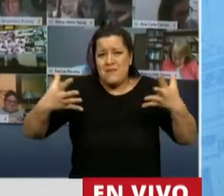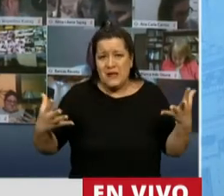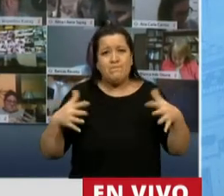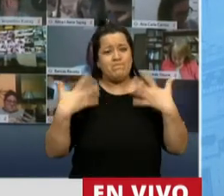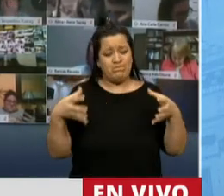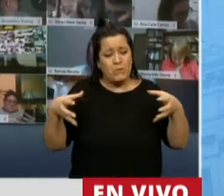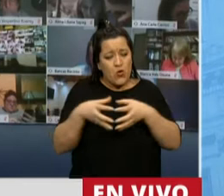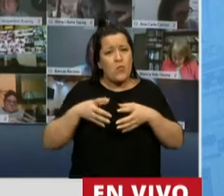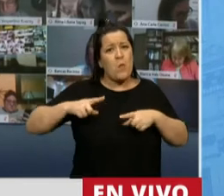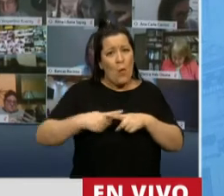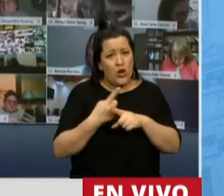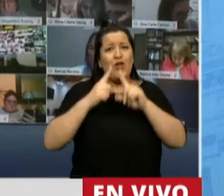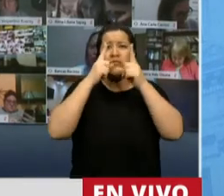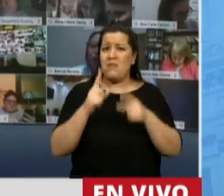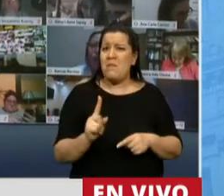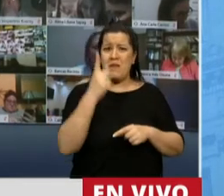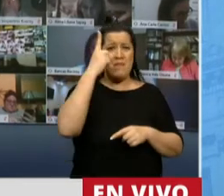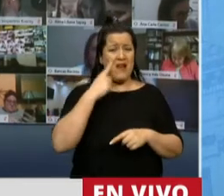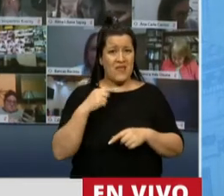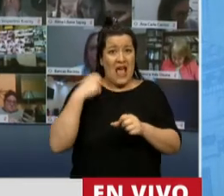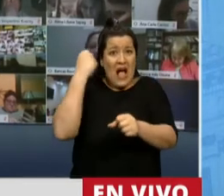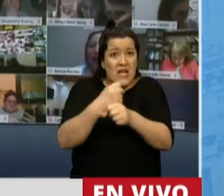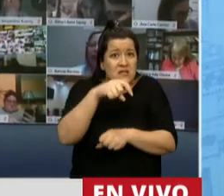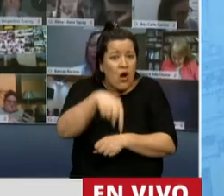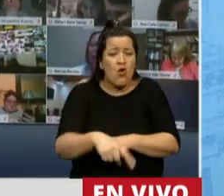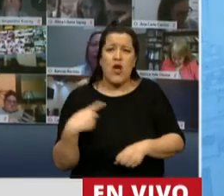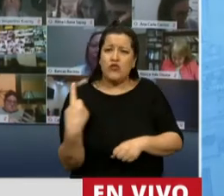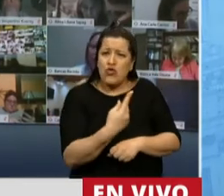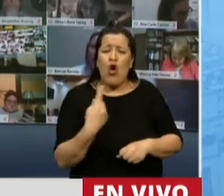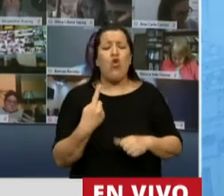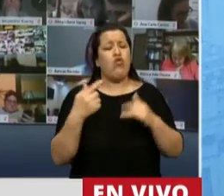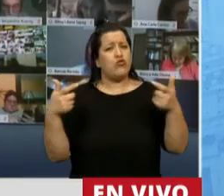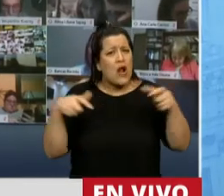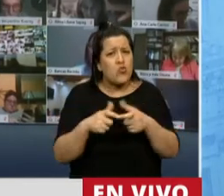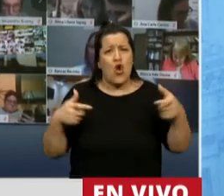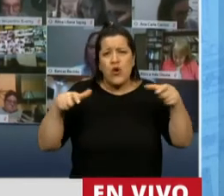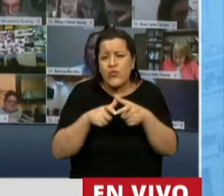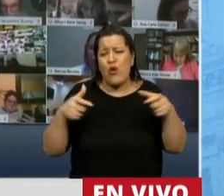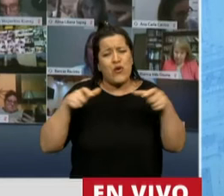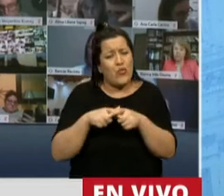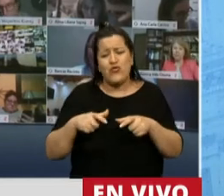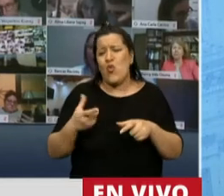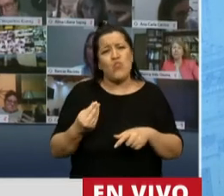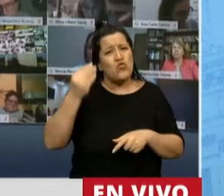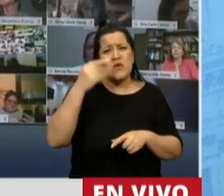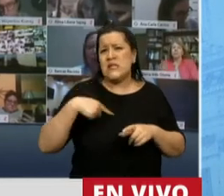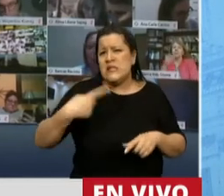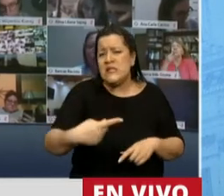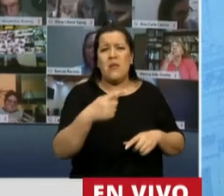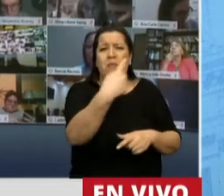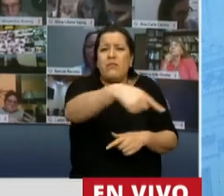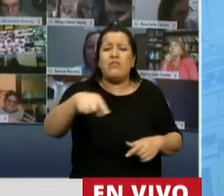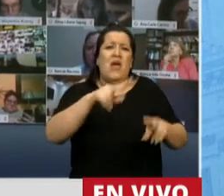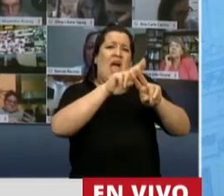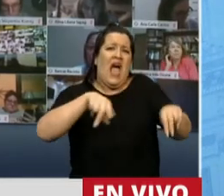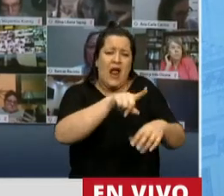interbloque, también desde el primer día, estamos reuniéndonos de manera continua con distintos sectores, como son los